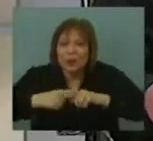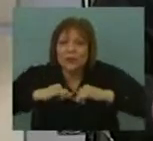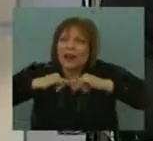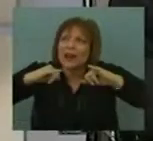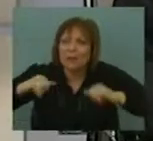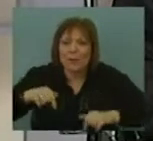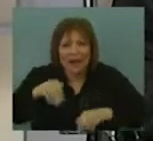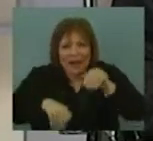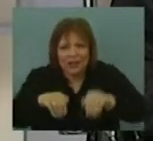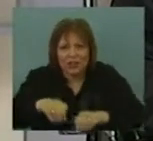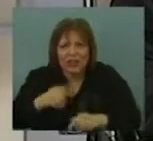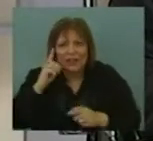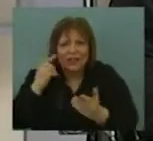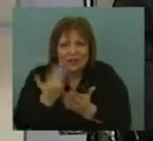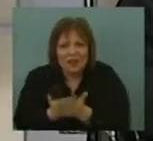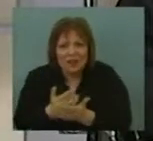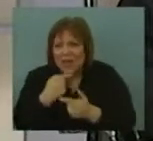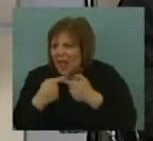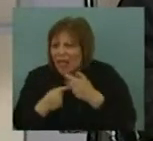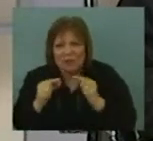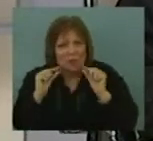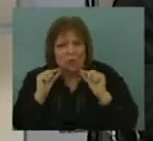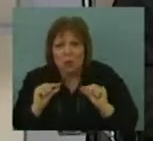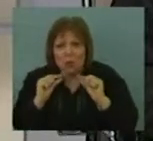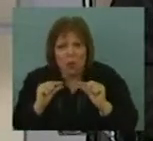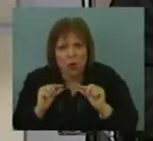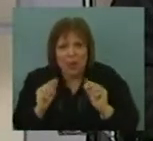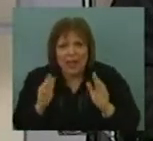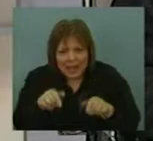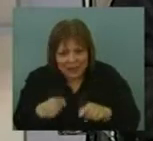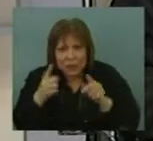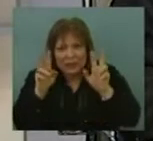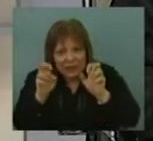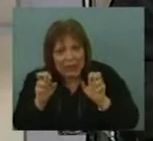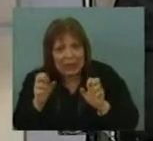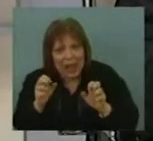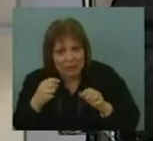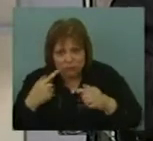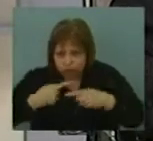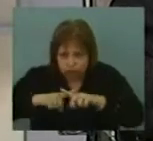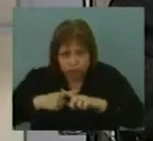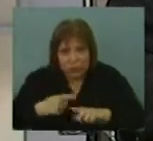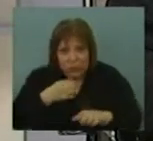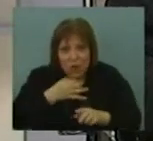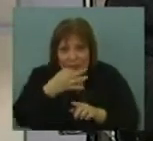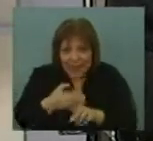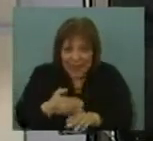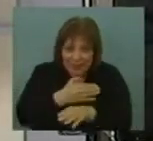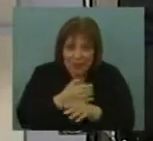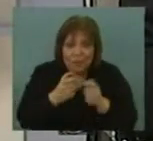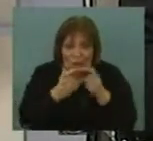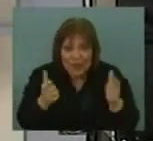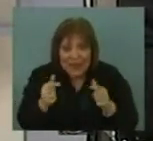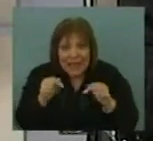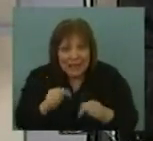electoral y qué se propone? Se ha hablado poco del Se ha hablado muy poco, sin embargo es un tema muy polémico. Repito lo anterior, por suerte son